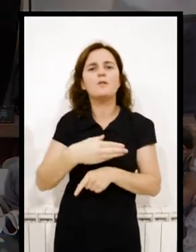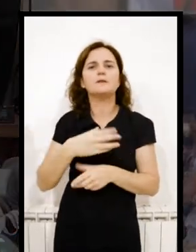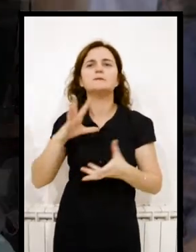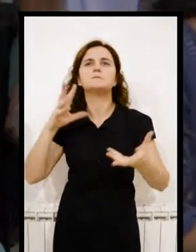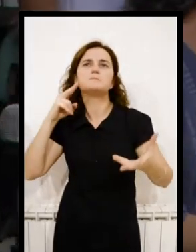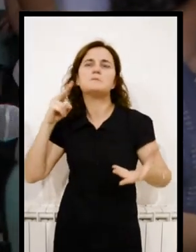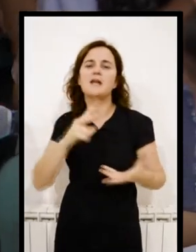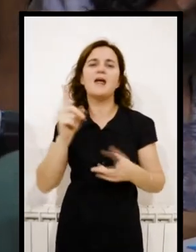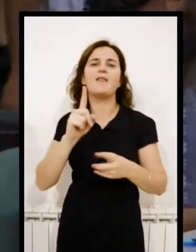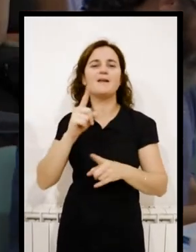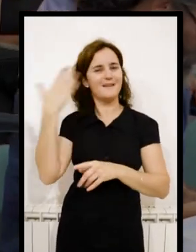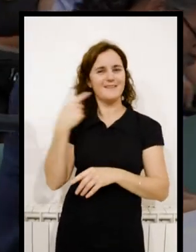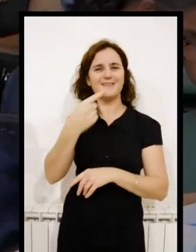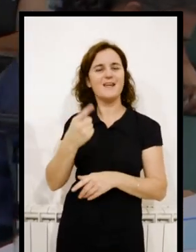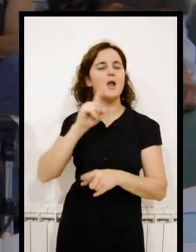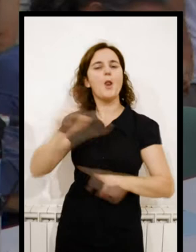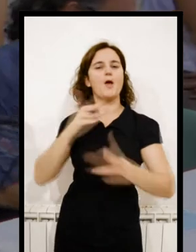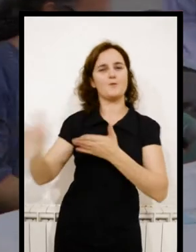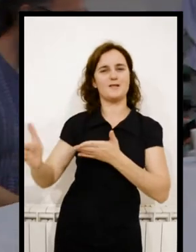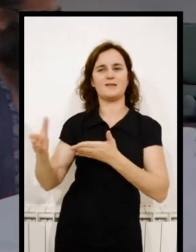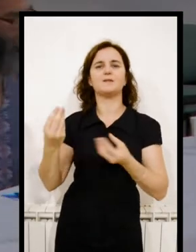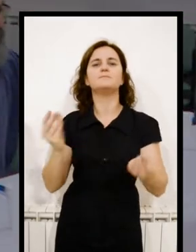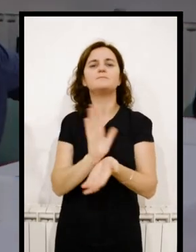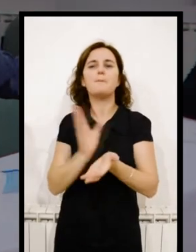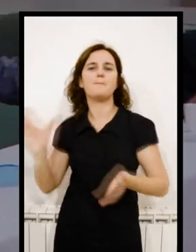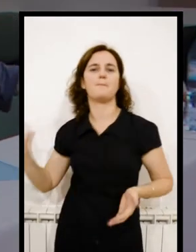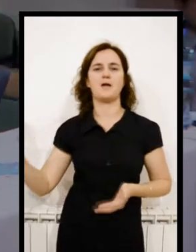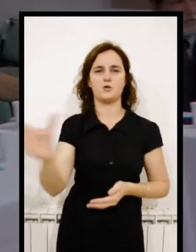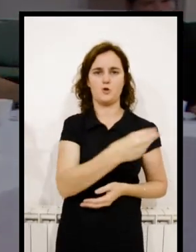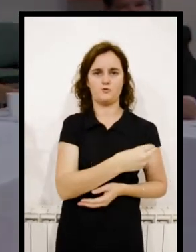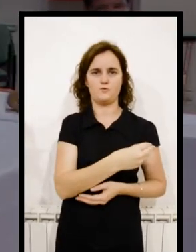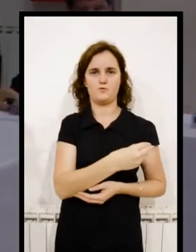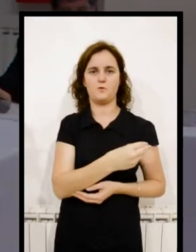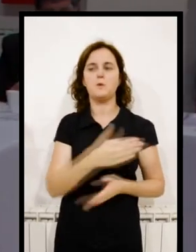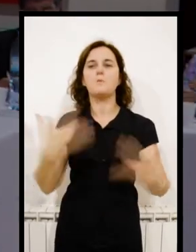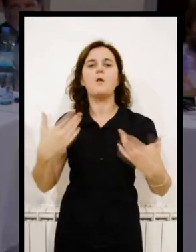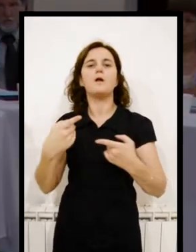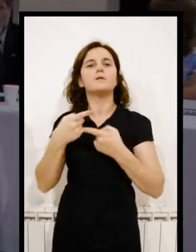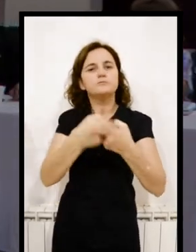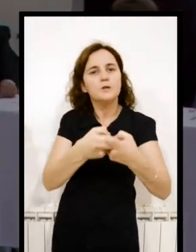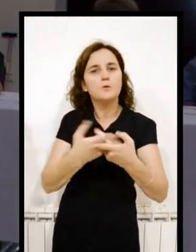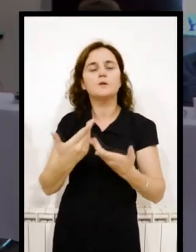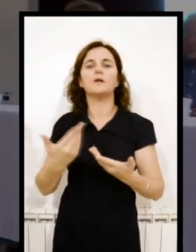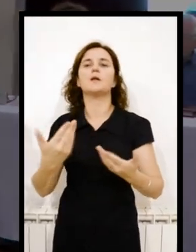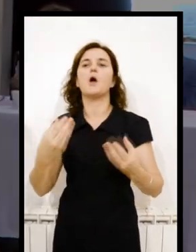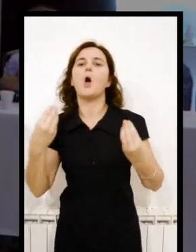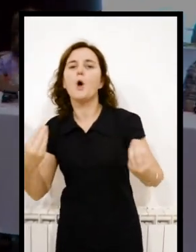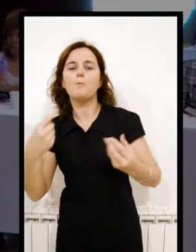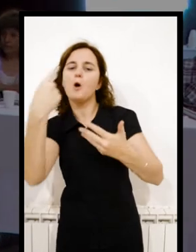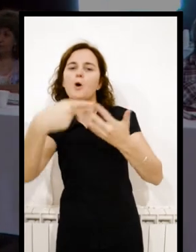incluyen una mirada, como yo decía hoy, no excluyente, o para todos. Esto quiere decir la necesidad de discutir